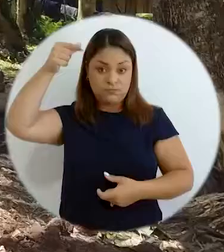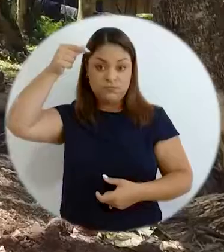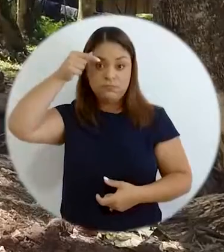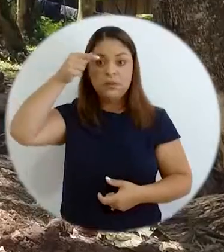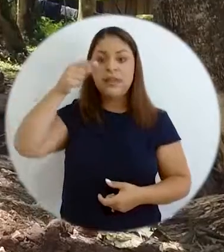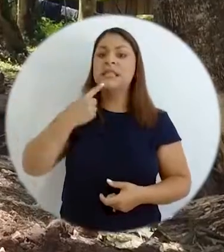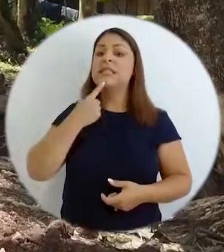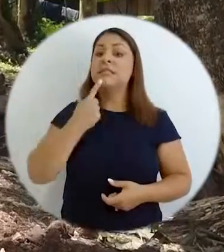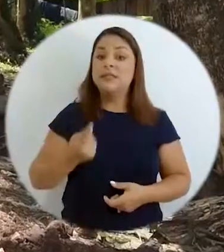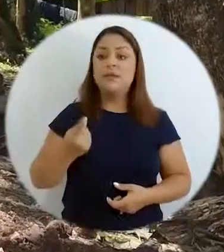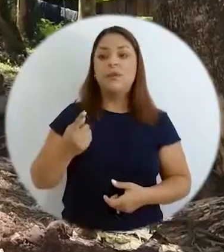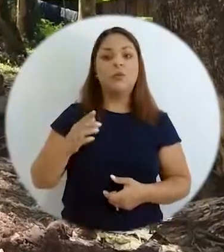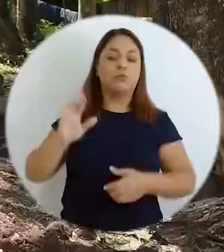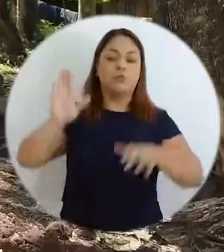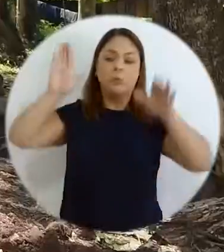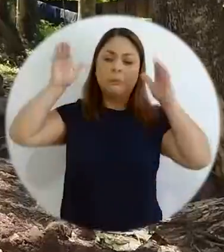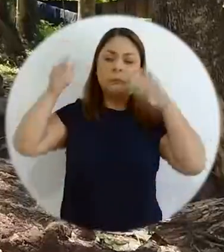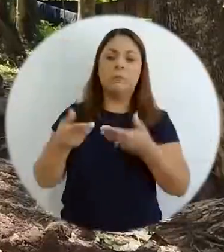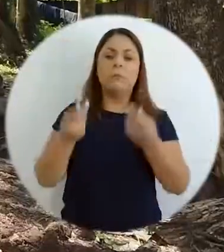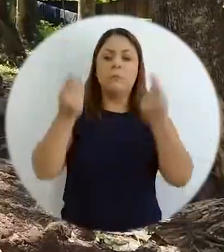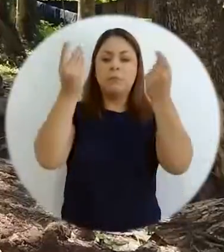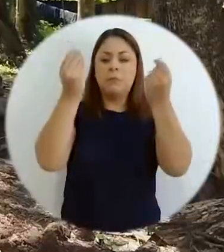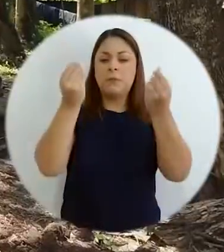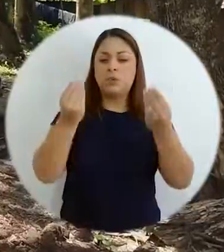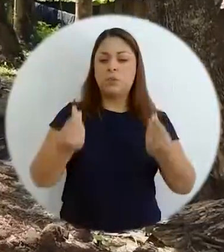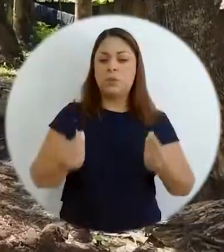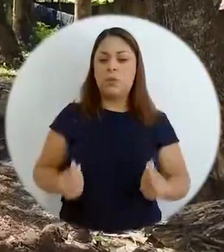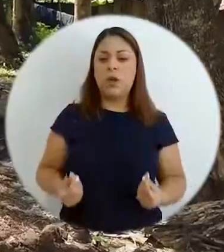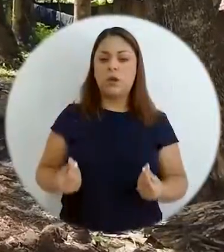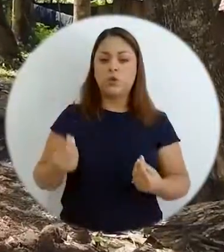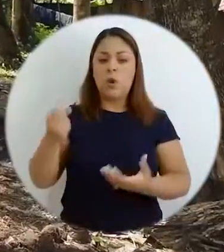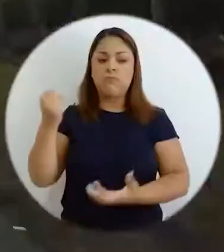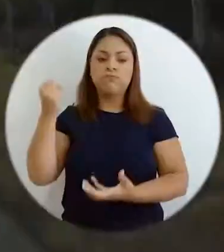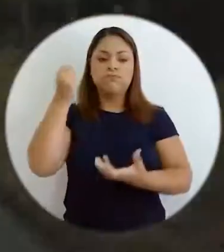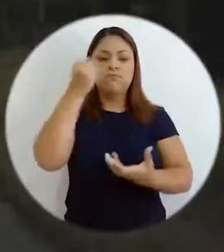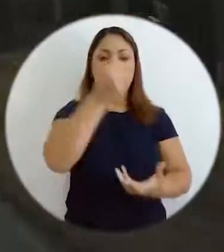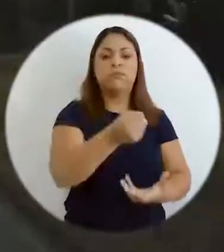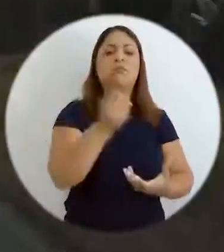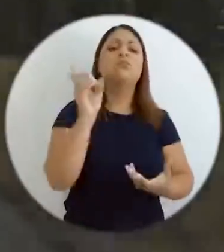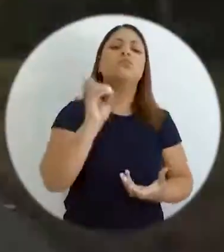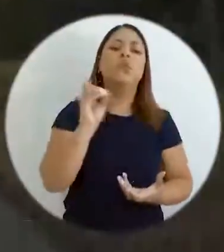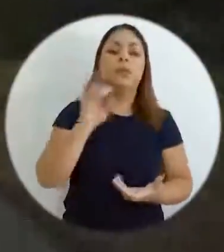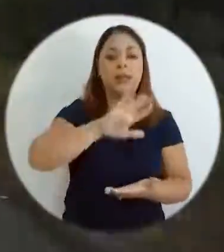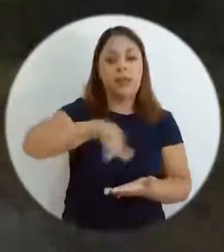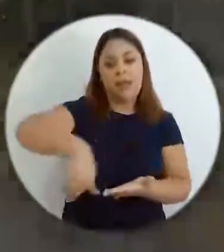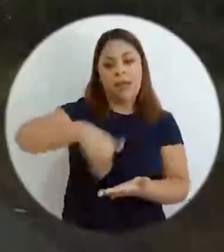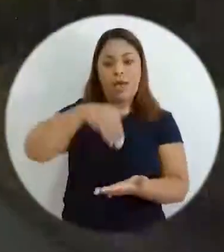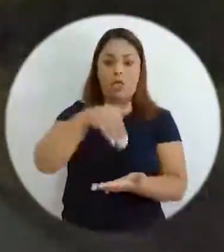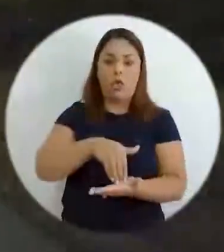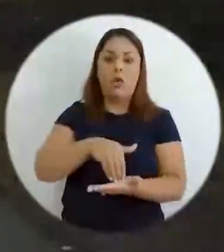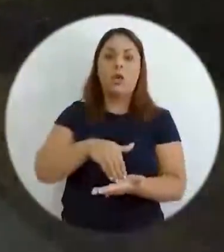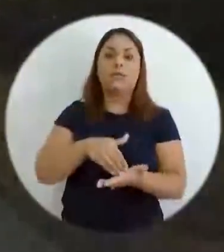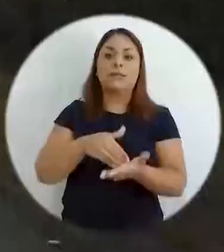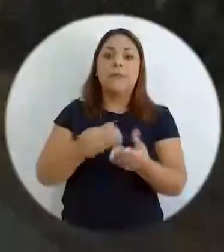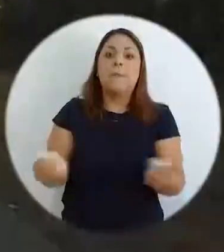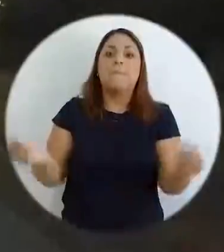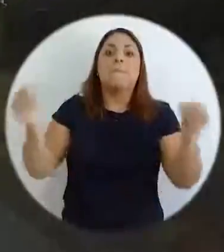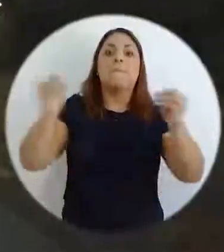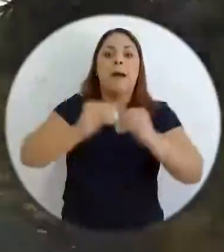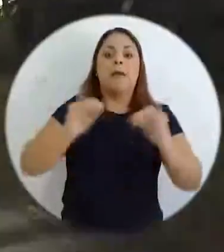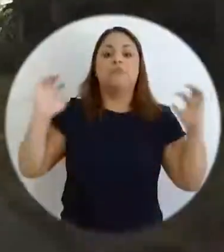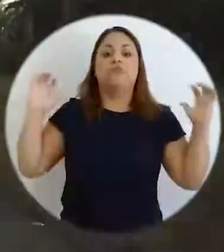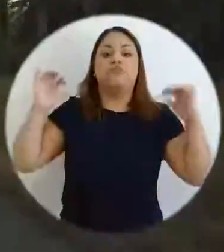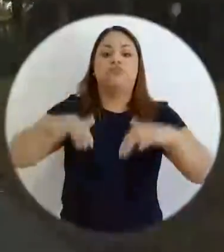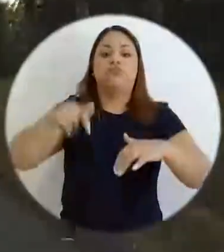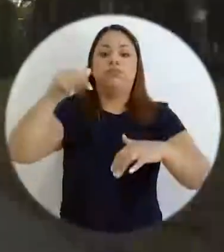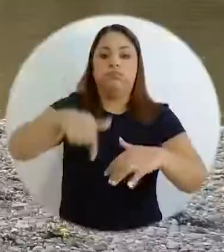asignación de los presupuestos públicos en aquellos cantones, en aquellos distritos donde están los votantes. Y